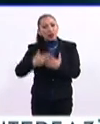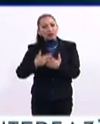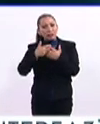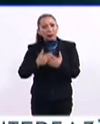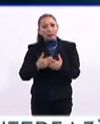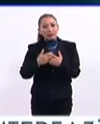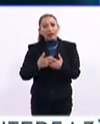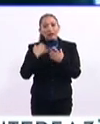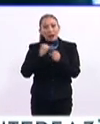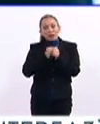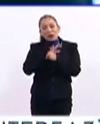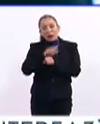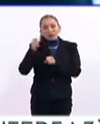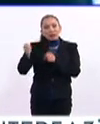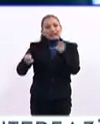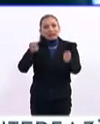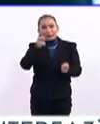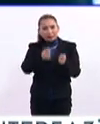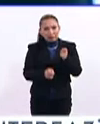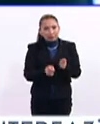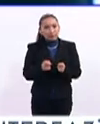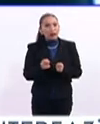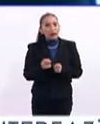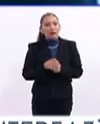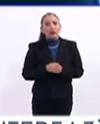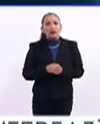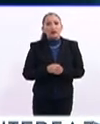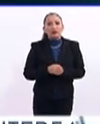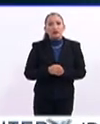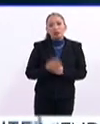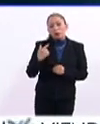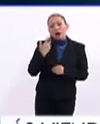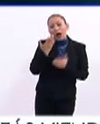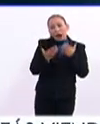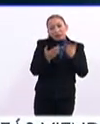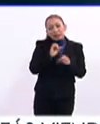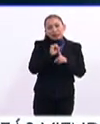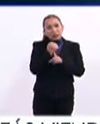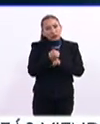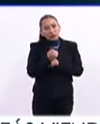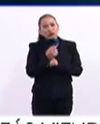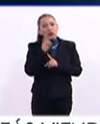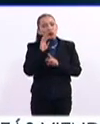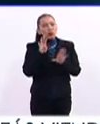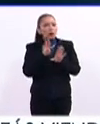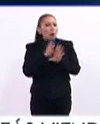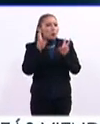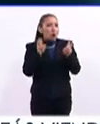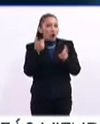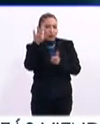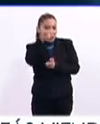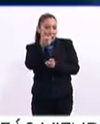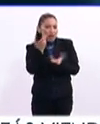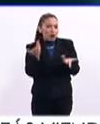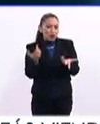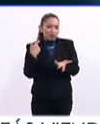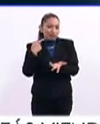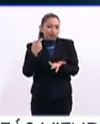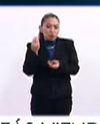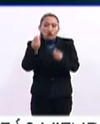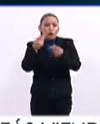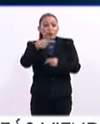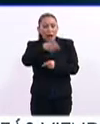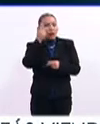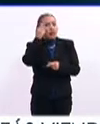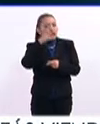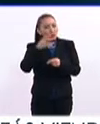de la información. No es fácil porque son situaciones que tienen que ver con cuestiones de presupuesto, pero los